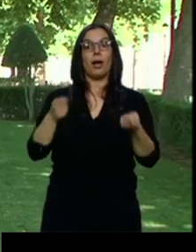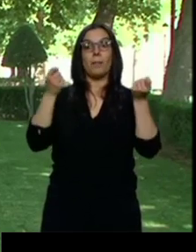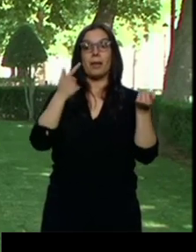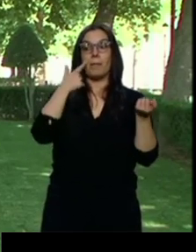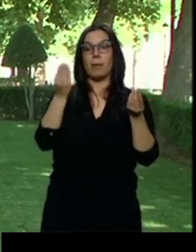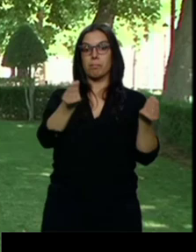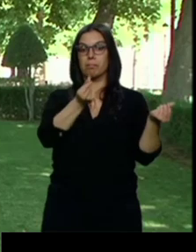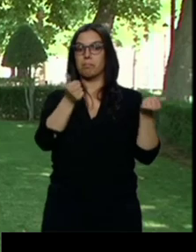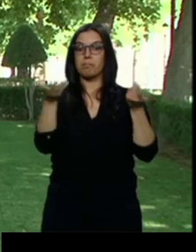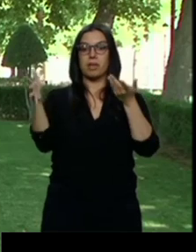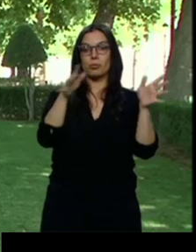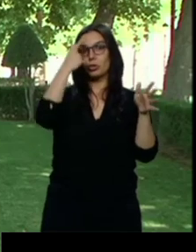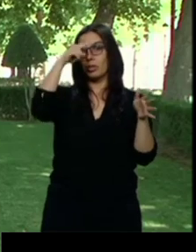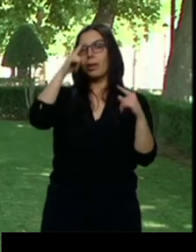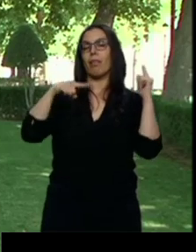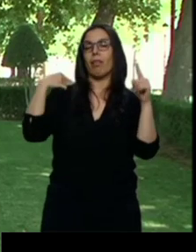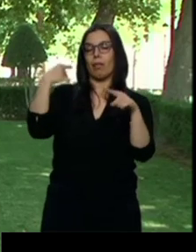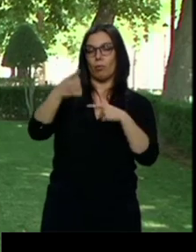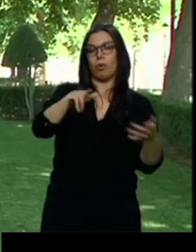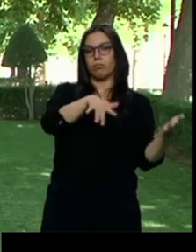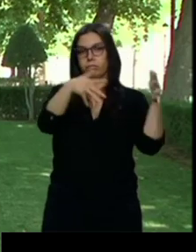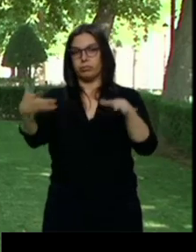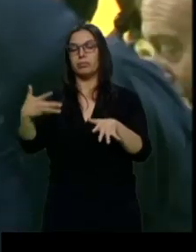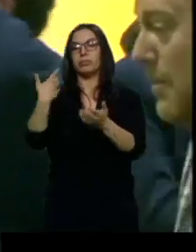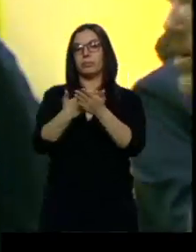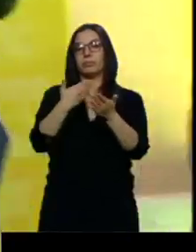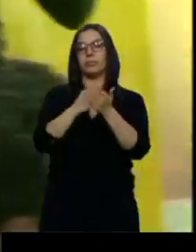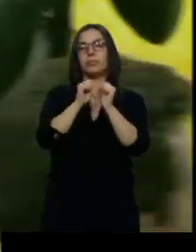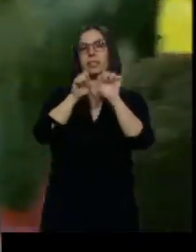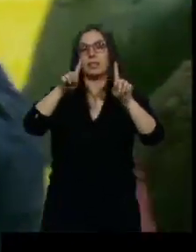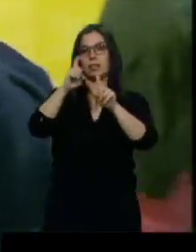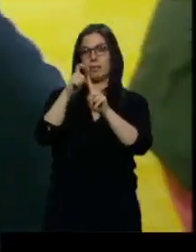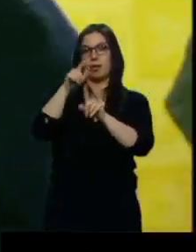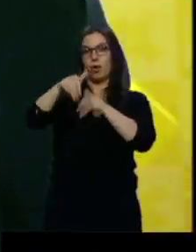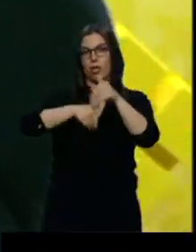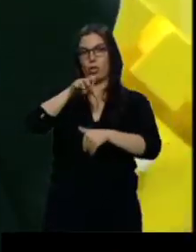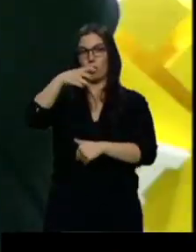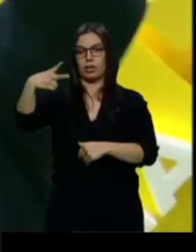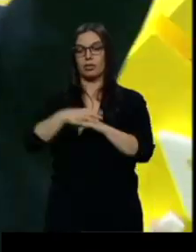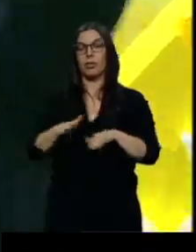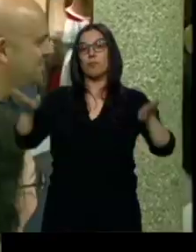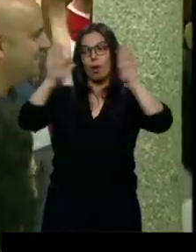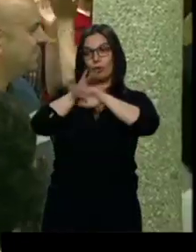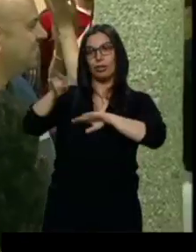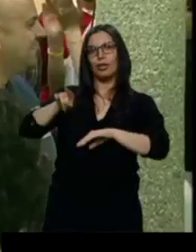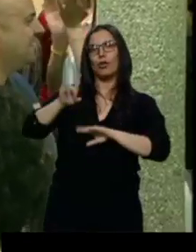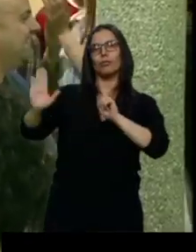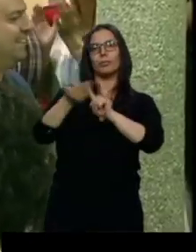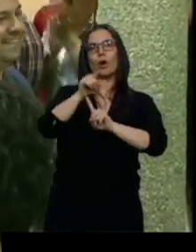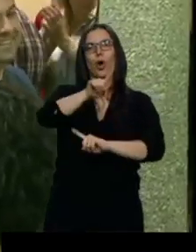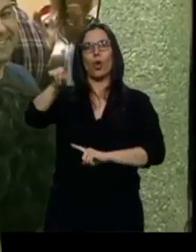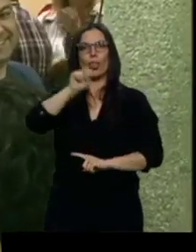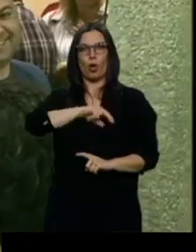vio a posterior reflejado el 26 de mayo con las elecciones. Una noche electoral en la que conseguían 11 concejales. Con este